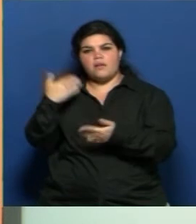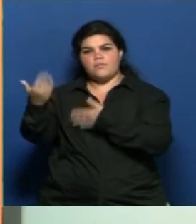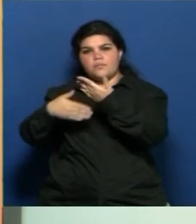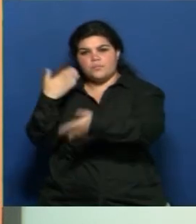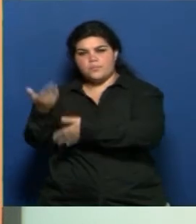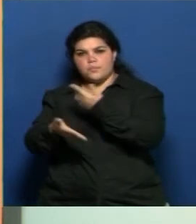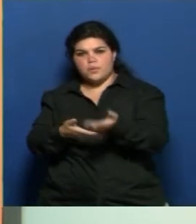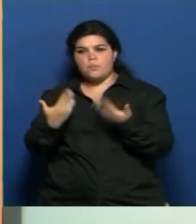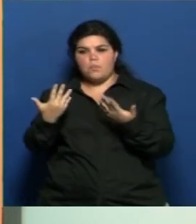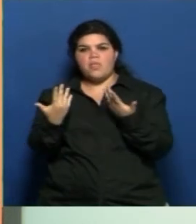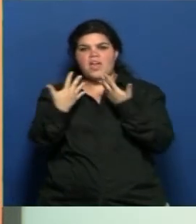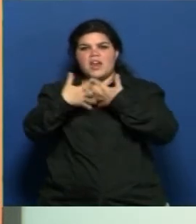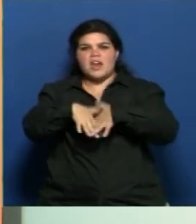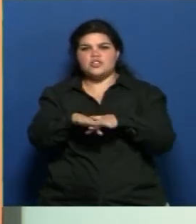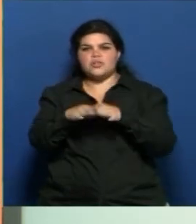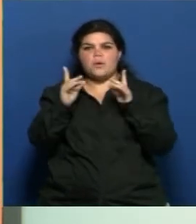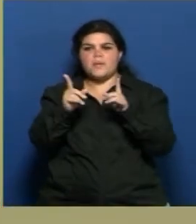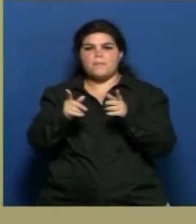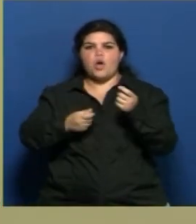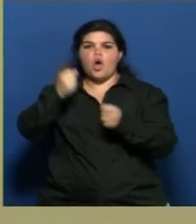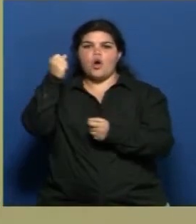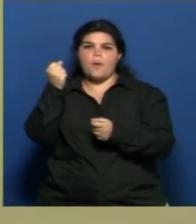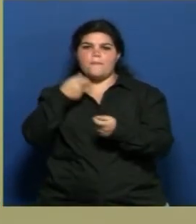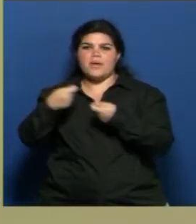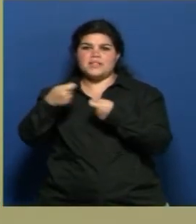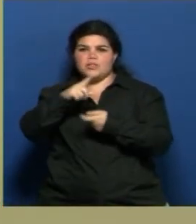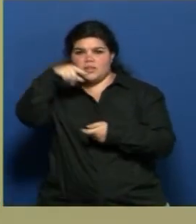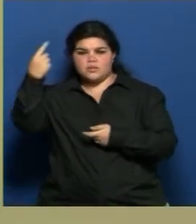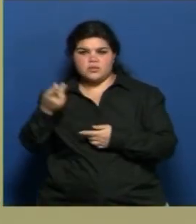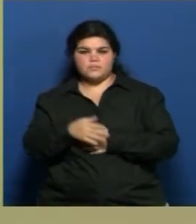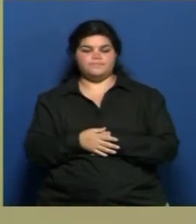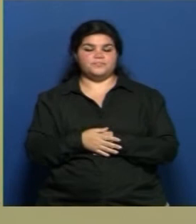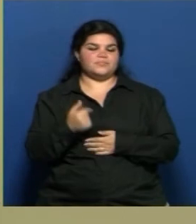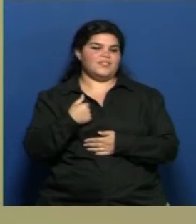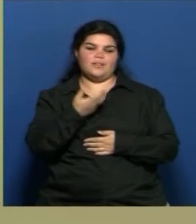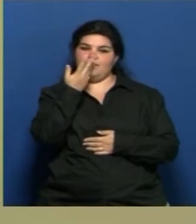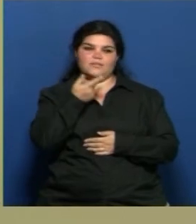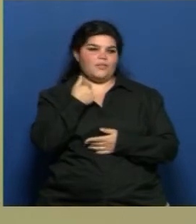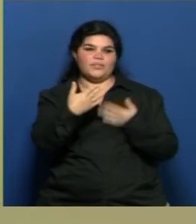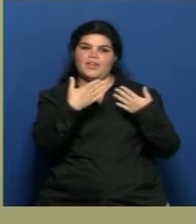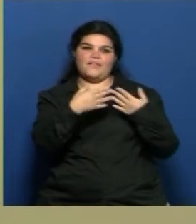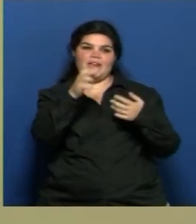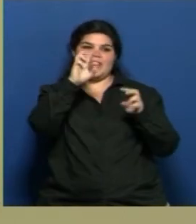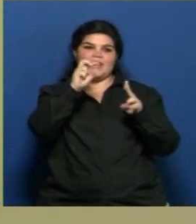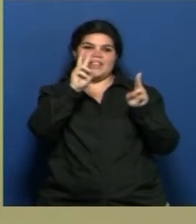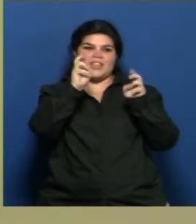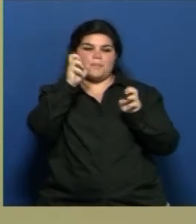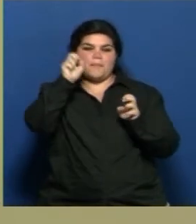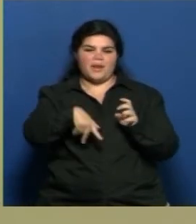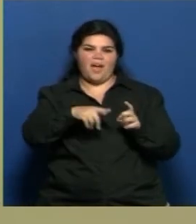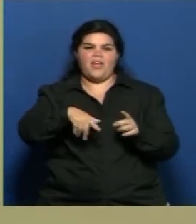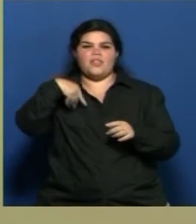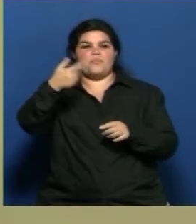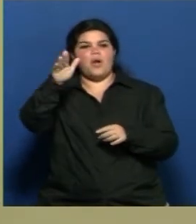que es relacionado con el comercio internacional? Exactamente. Marielina, hablaría todo el programa de este plan. Te vamos seguramente a volver a